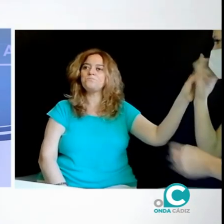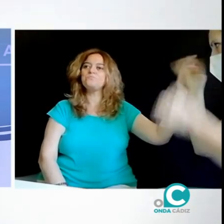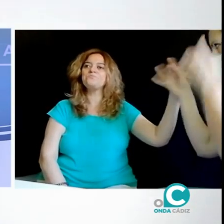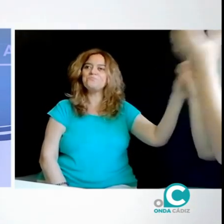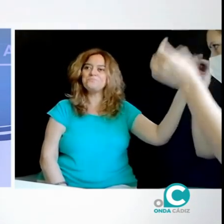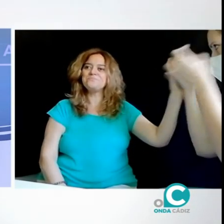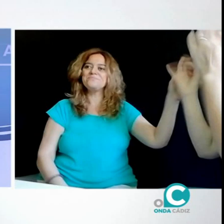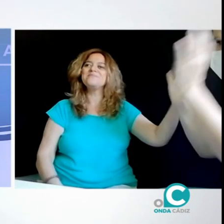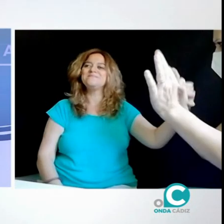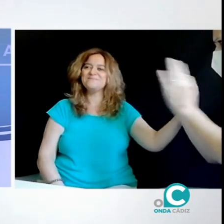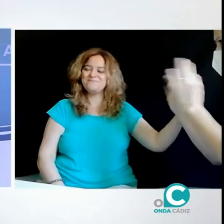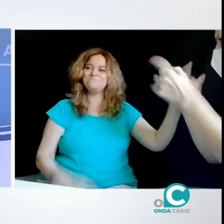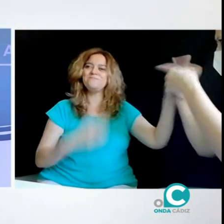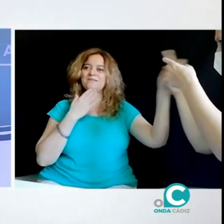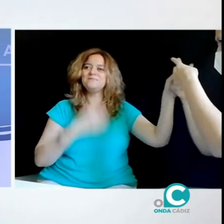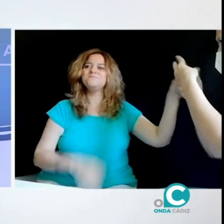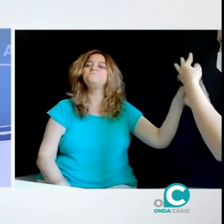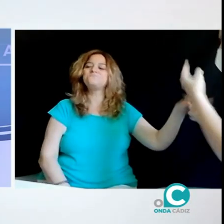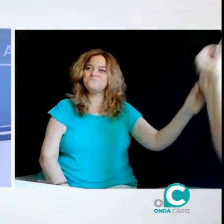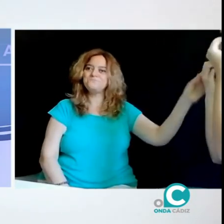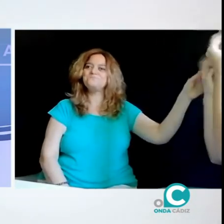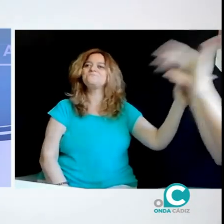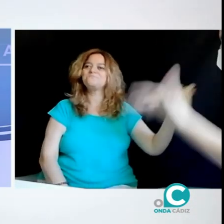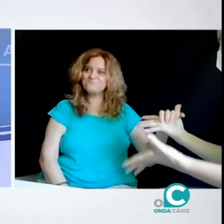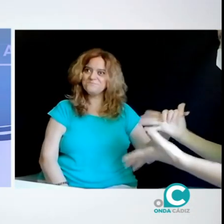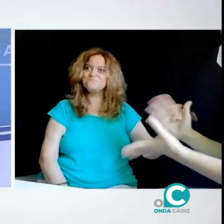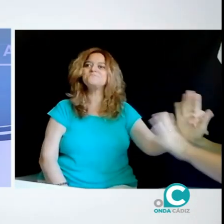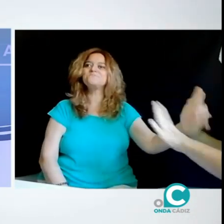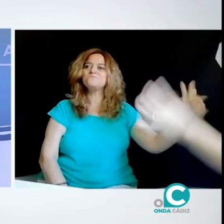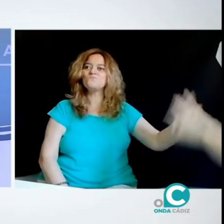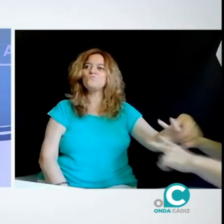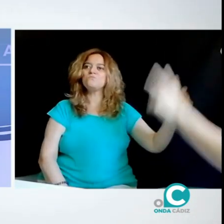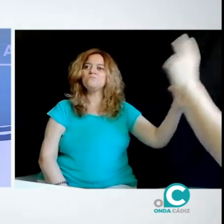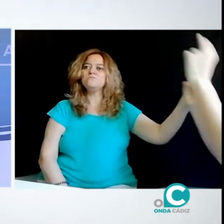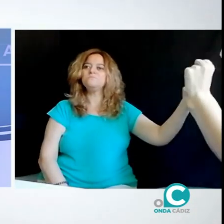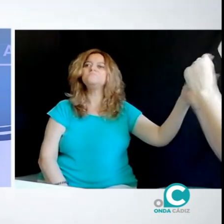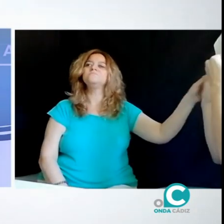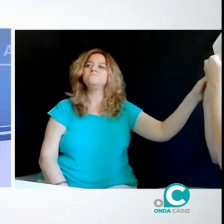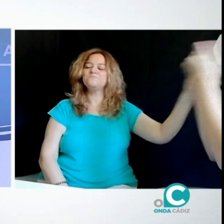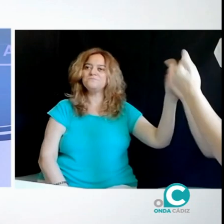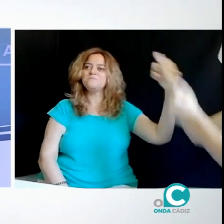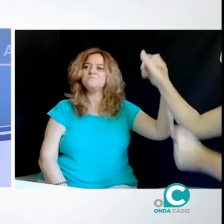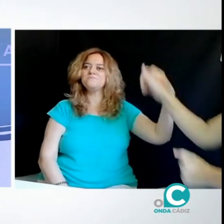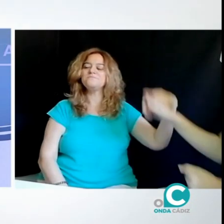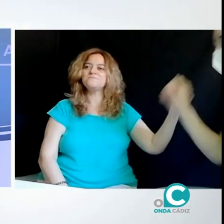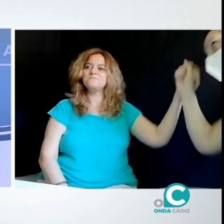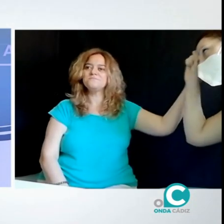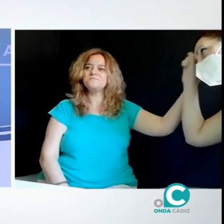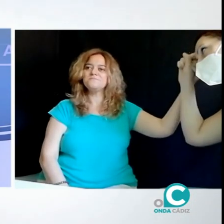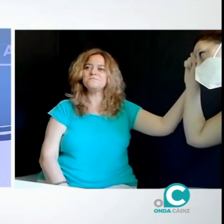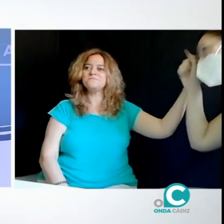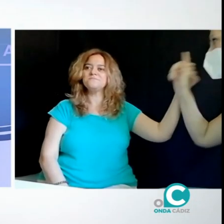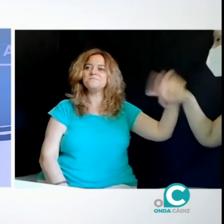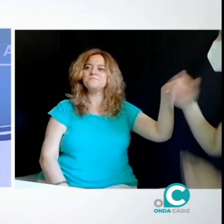Personas Sordociegas y te agradecemos y también agradecemos a Marta que nos hayáis acompañado este ratito aquí en este